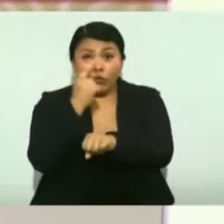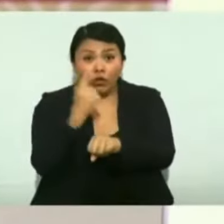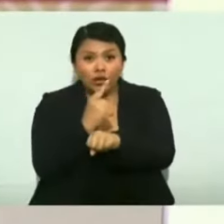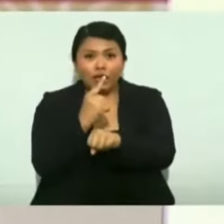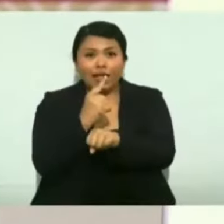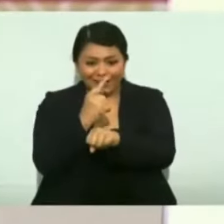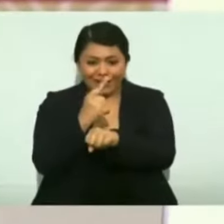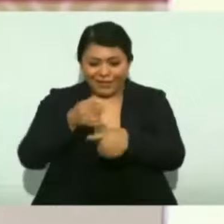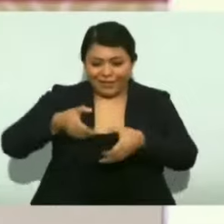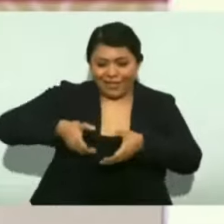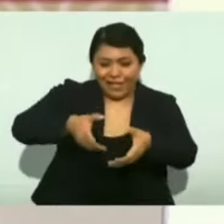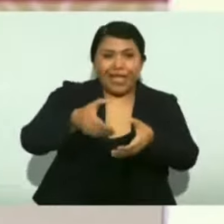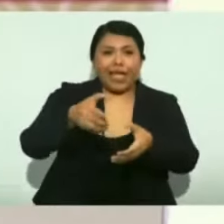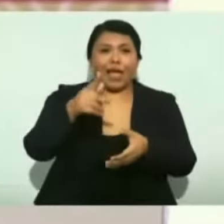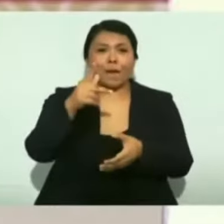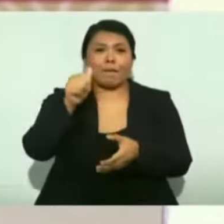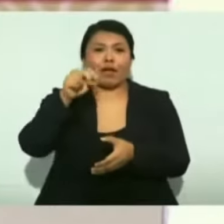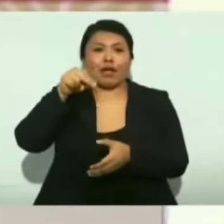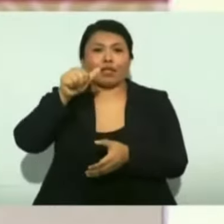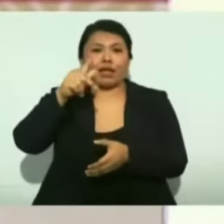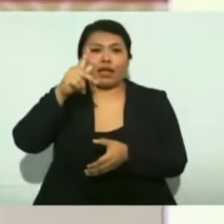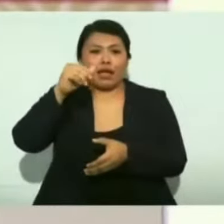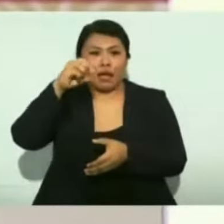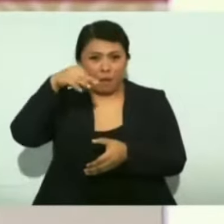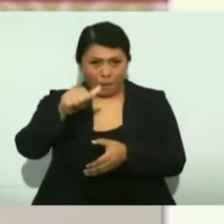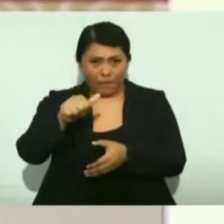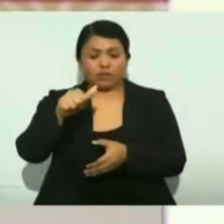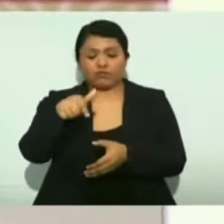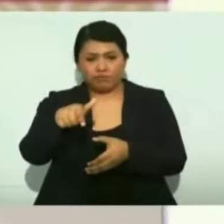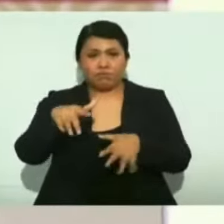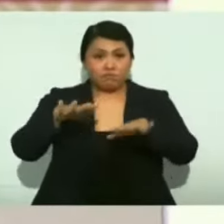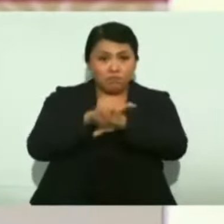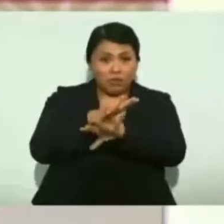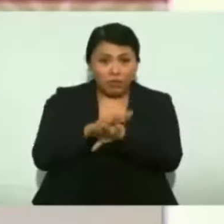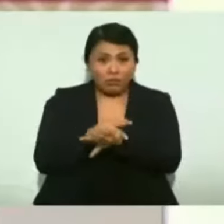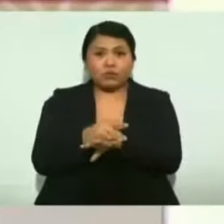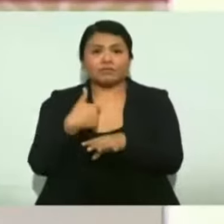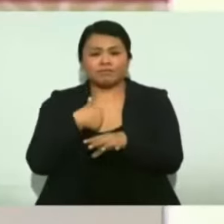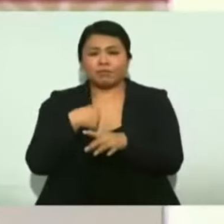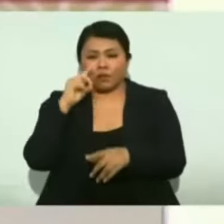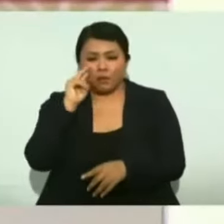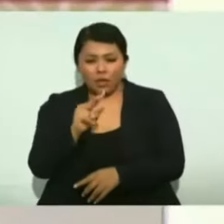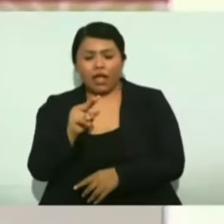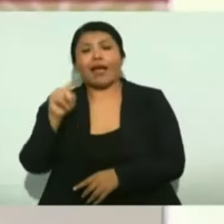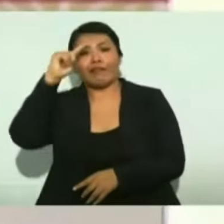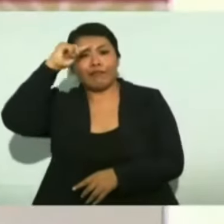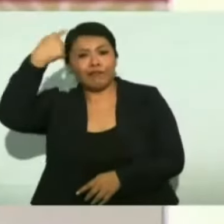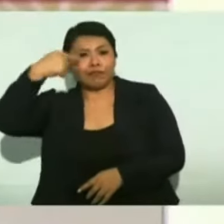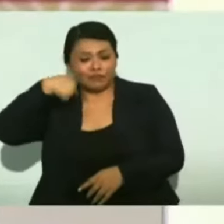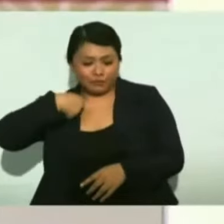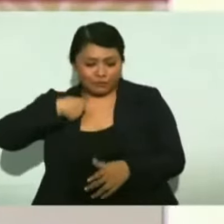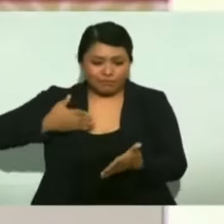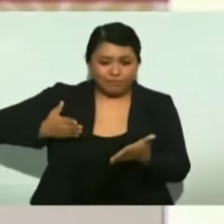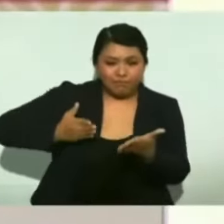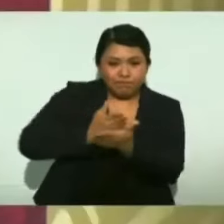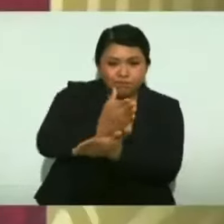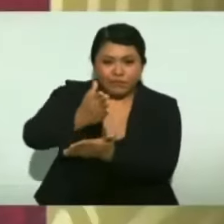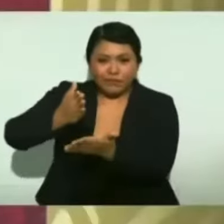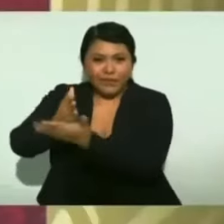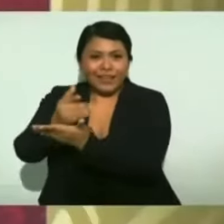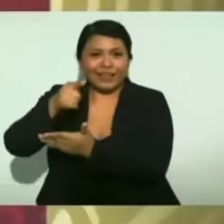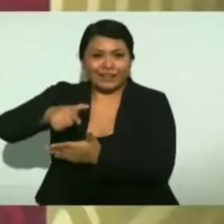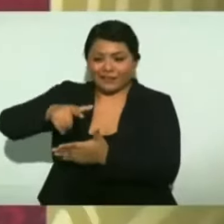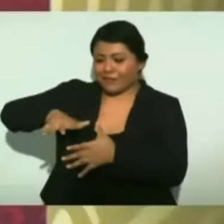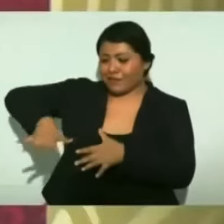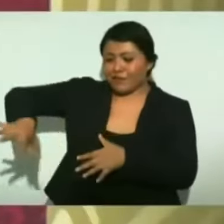Panamá y se facilitó el paso entre los océanos,